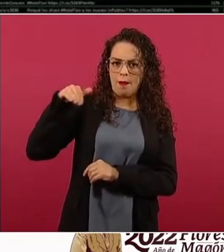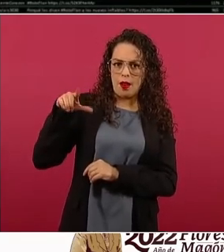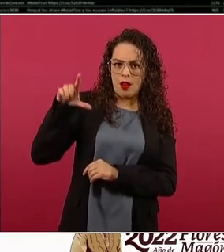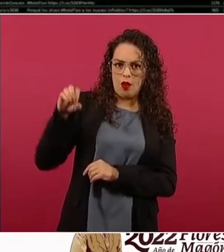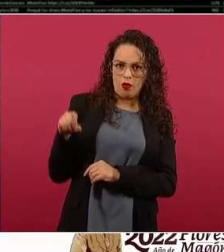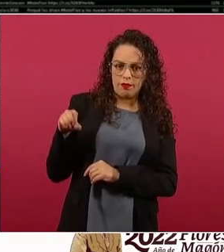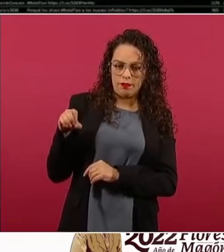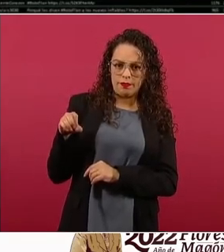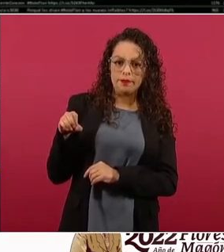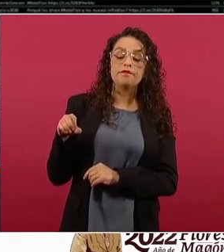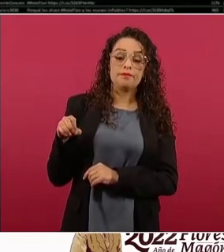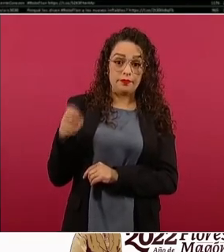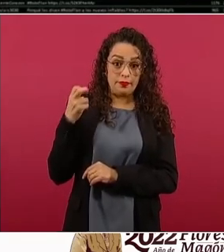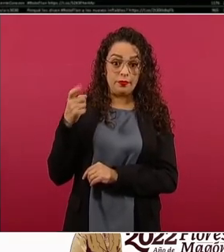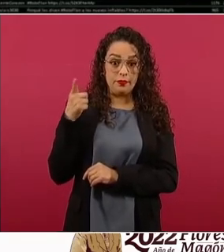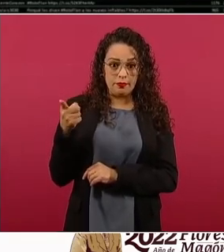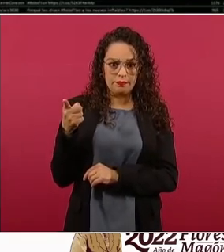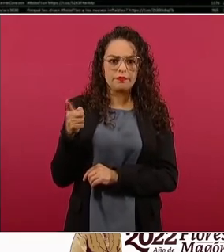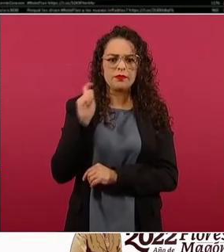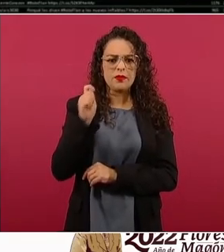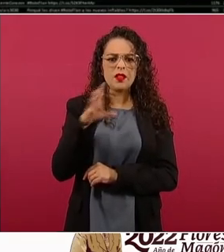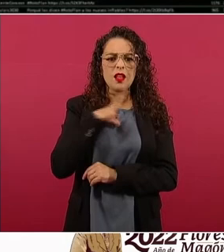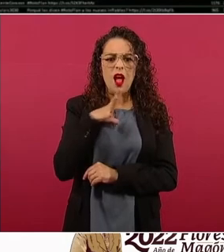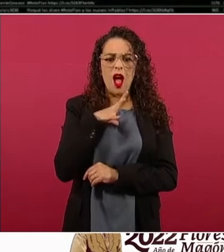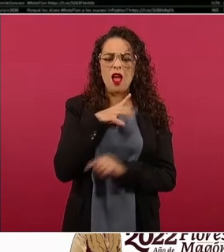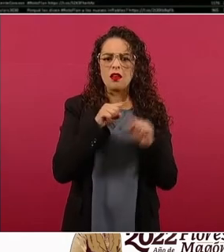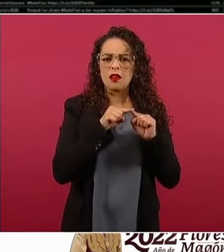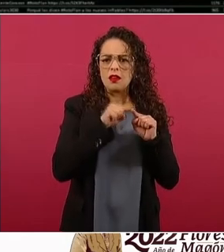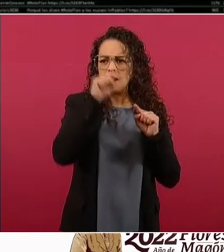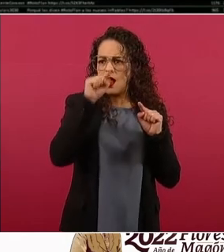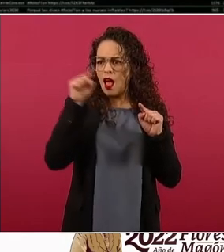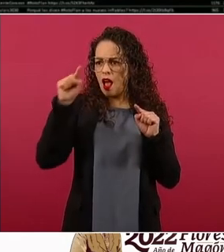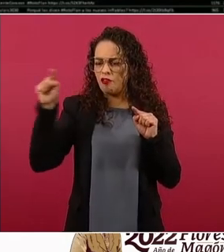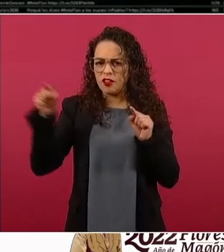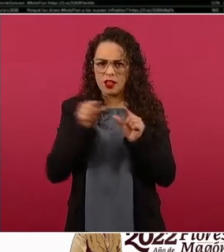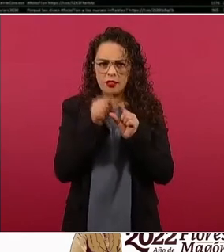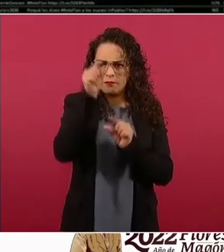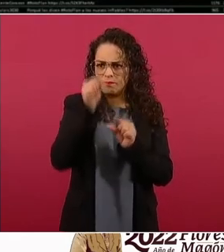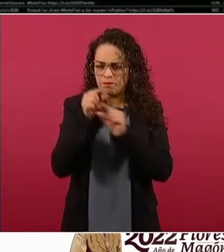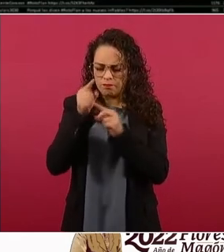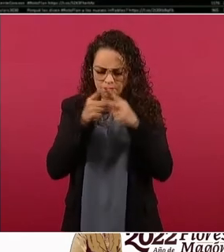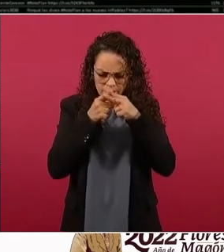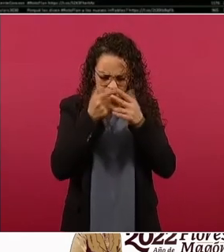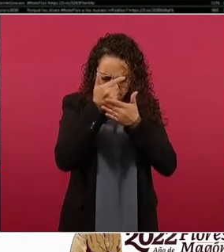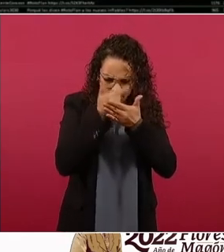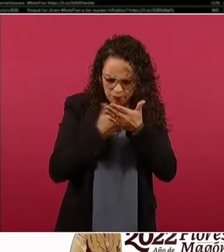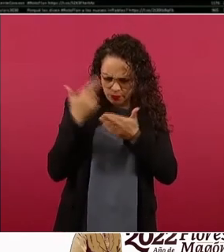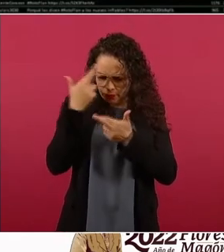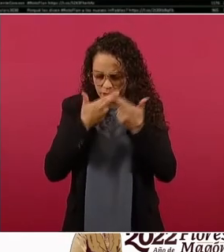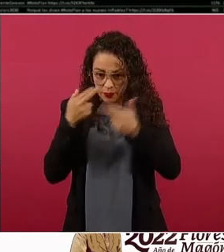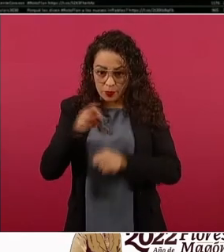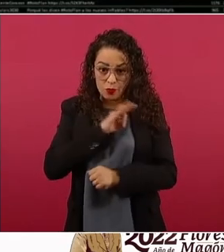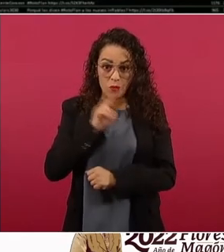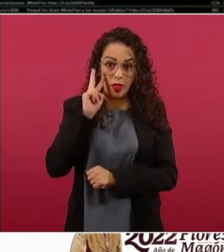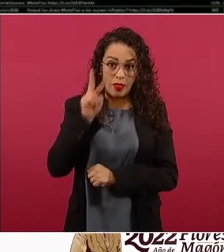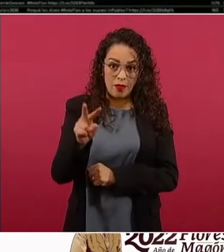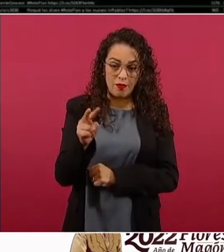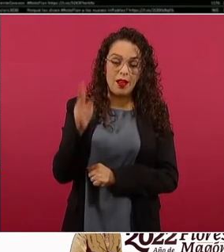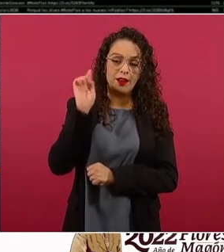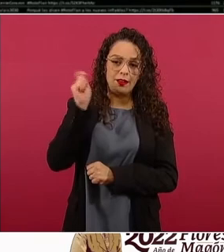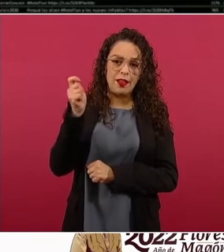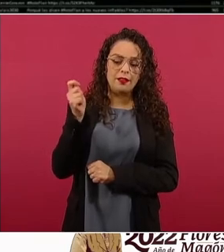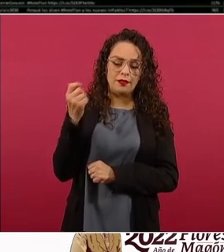Estos son unas análisis y gráficas. Aquí las cuentas que inician los ataques que vemos aquí del lado derecho. Acá vemos las diez